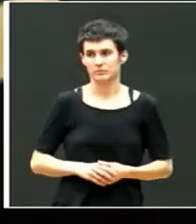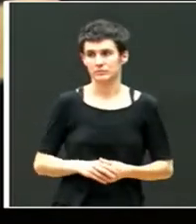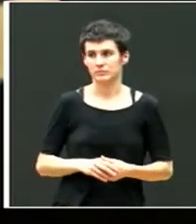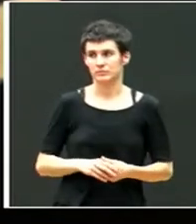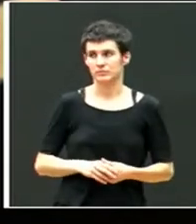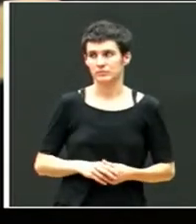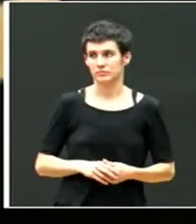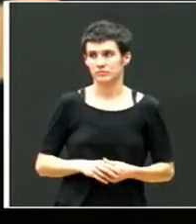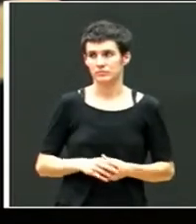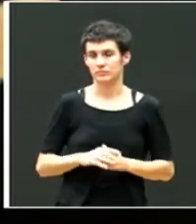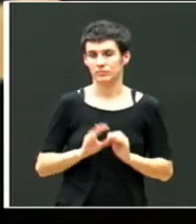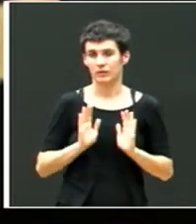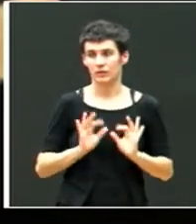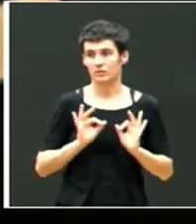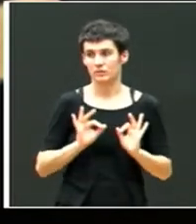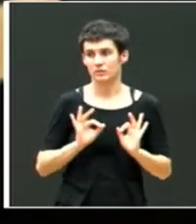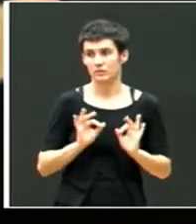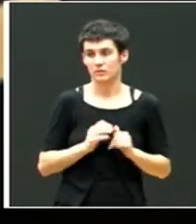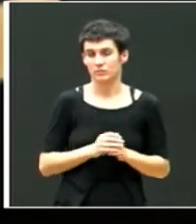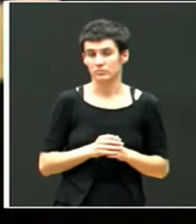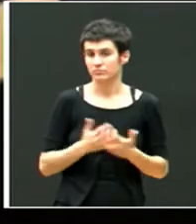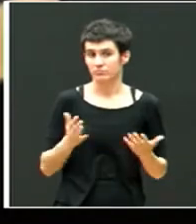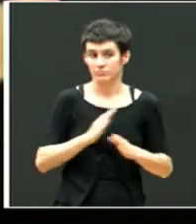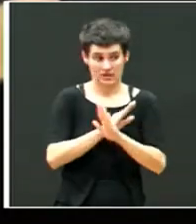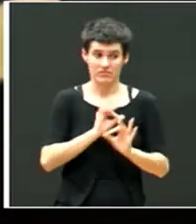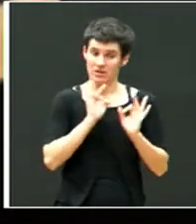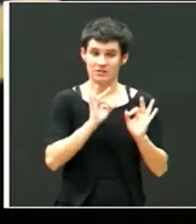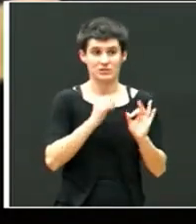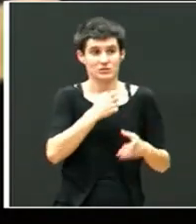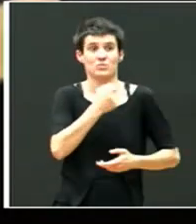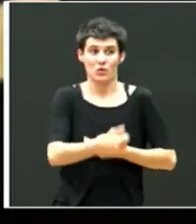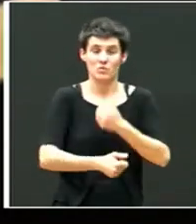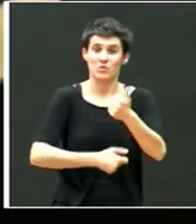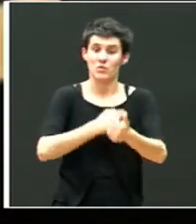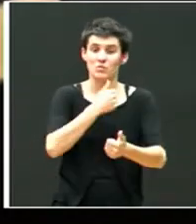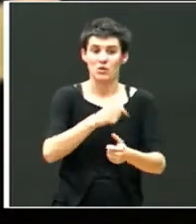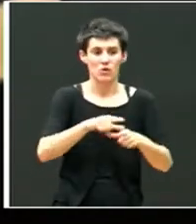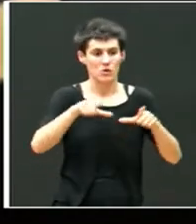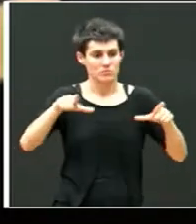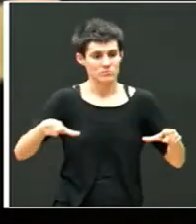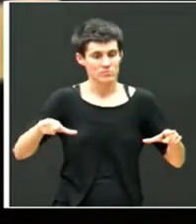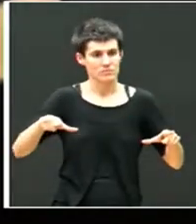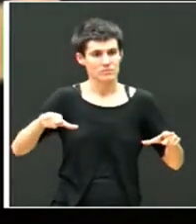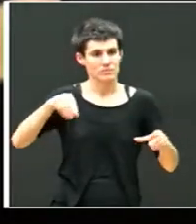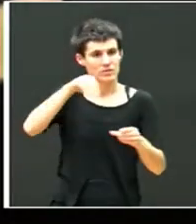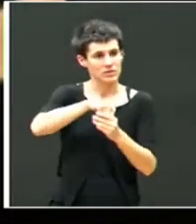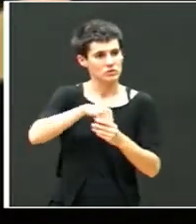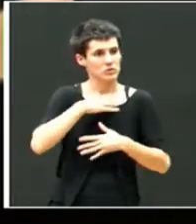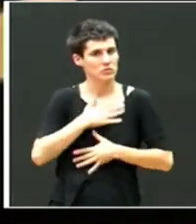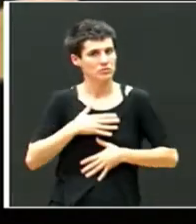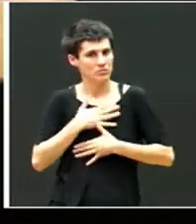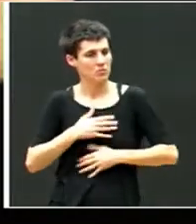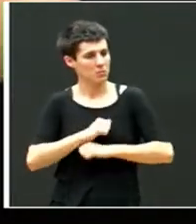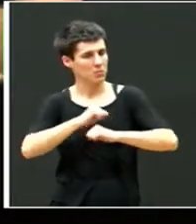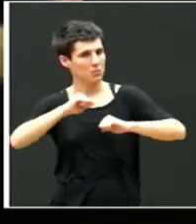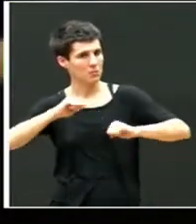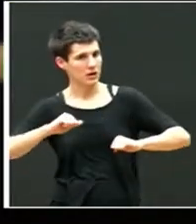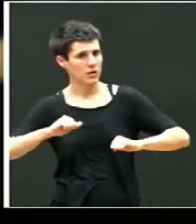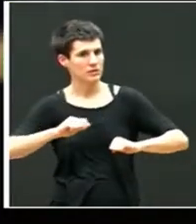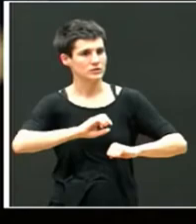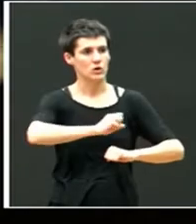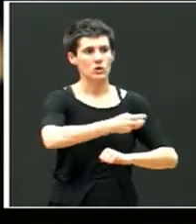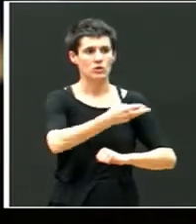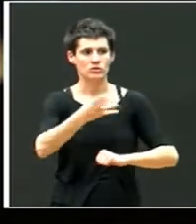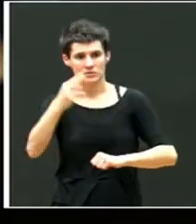De hecho, así fue y poco a poco fue cogiendo su sitio en el aula y el respeto de los demás hacia él fue creciendo.